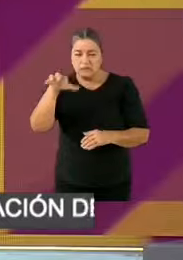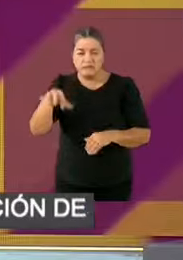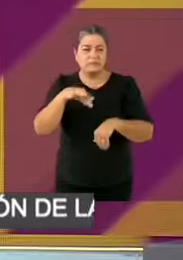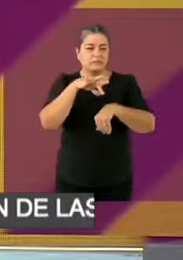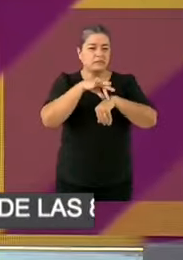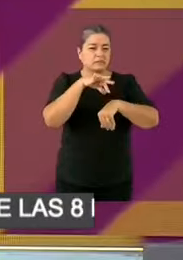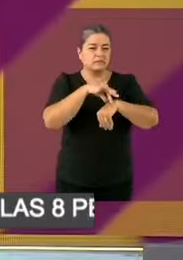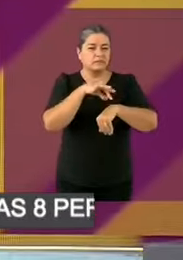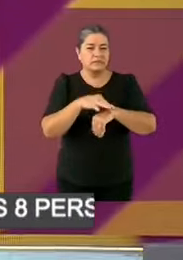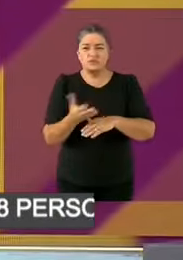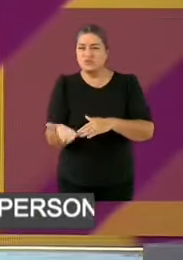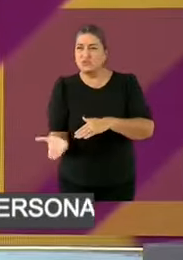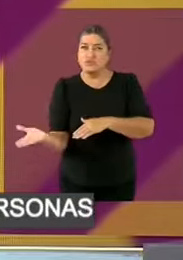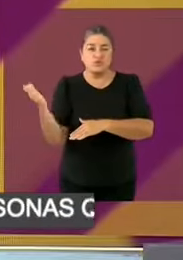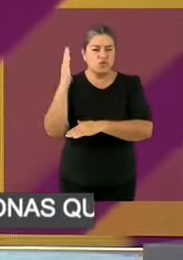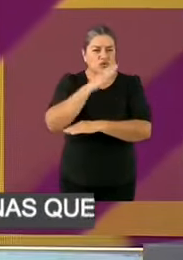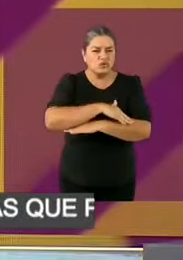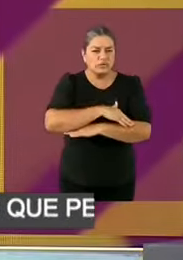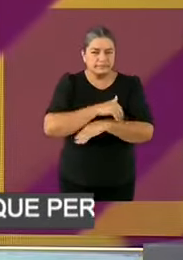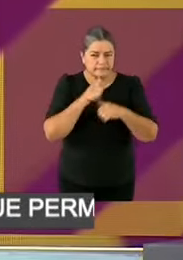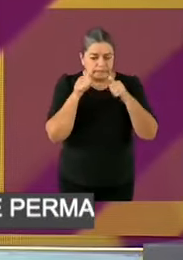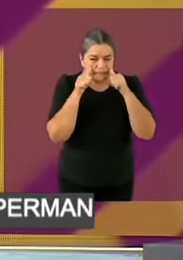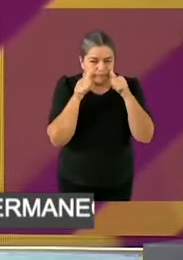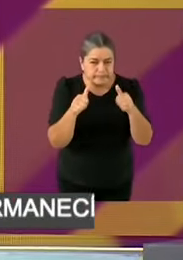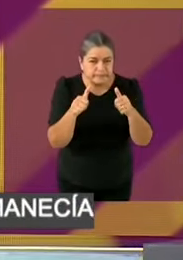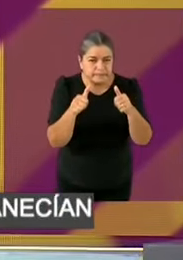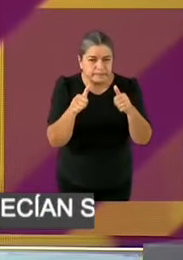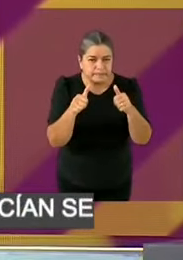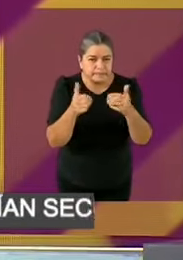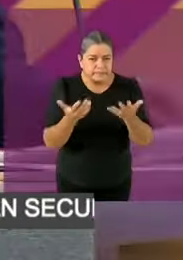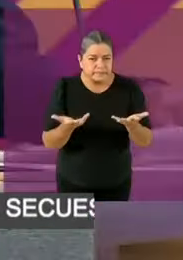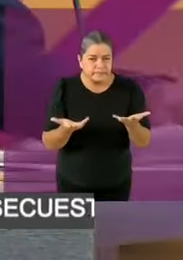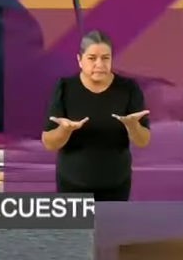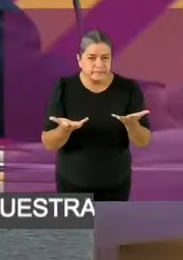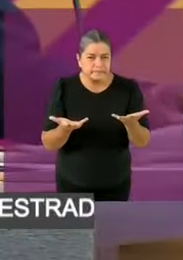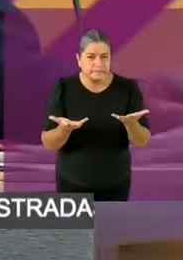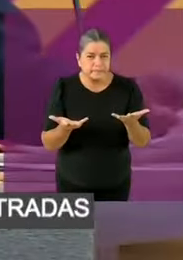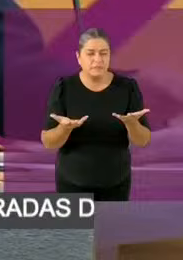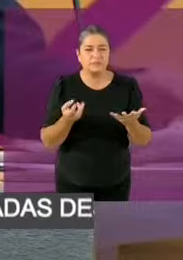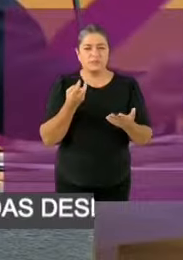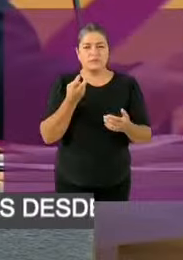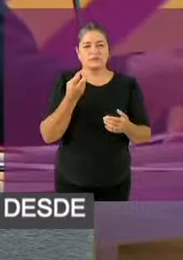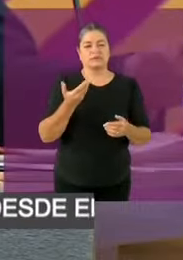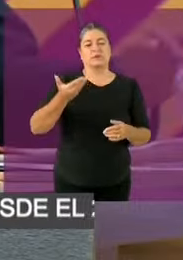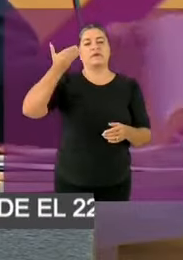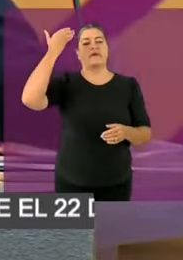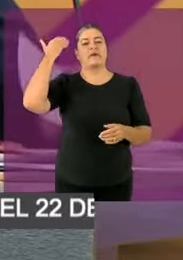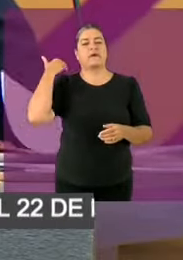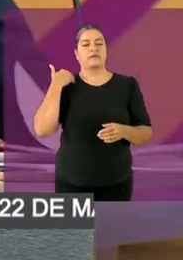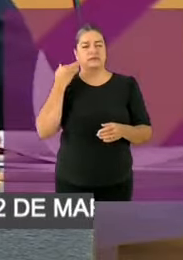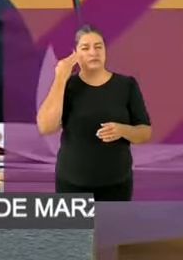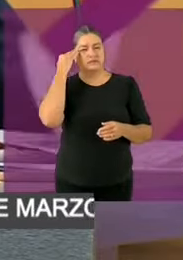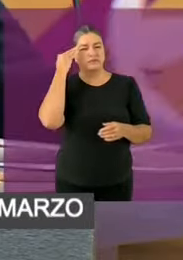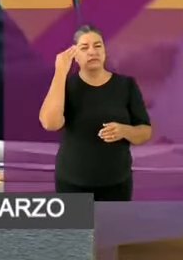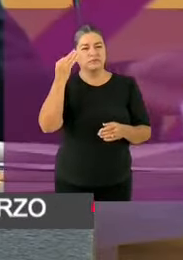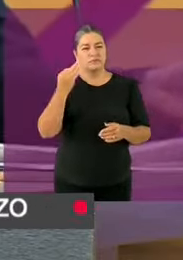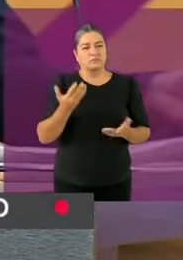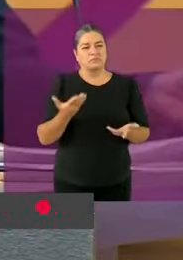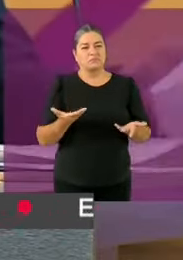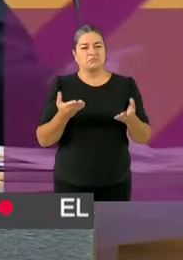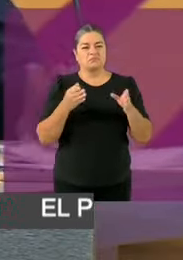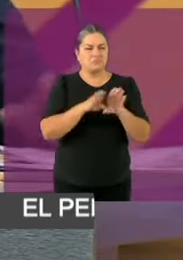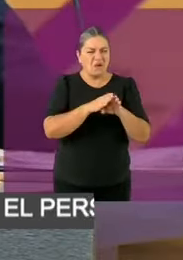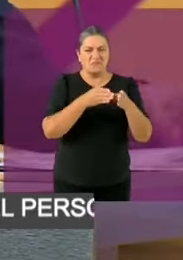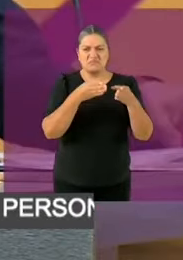algo que se cerró durante todo el periodo neoliberal. Yo hice una universidad de la salud con excelentes